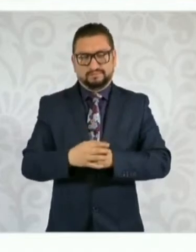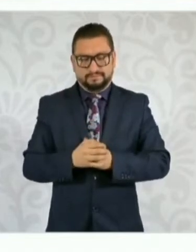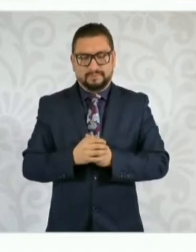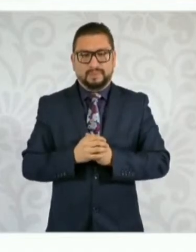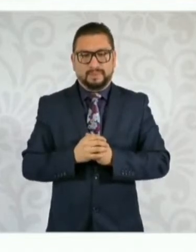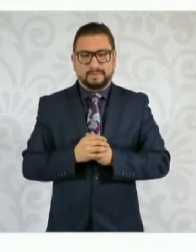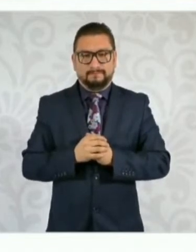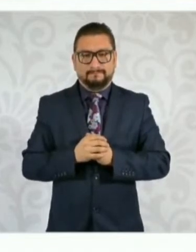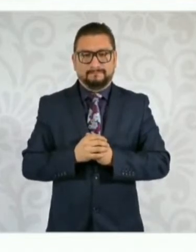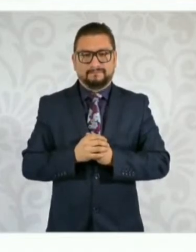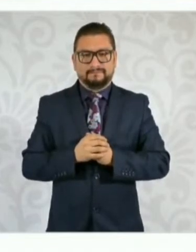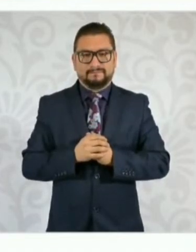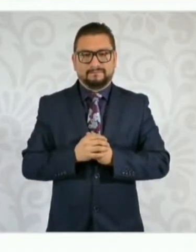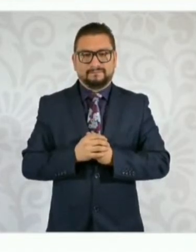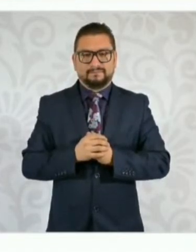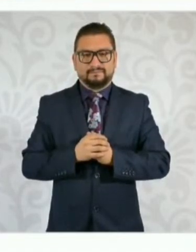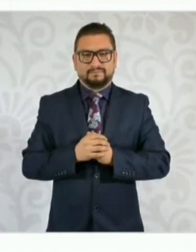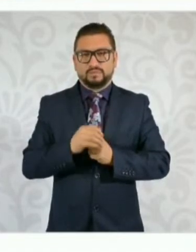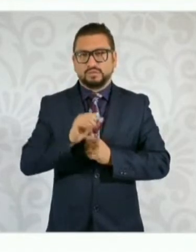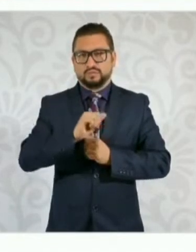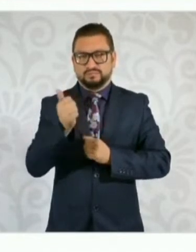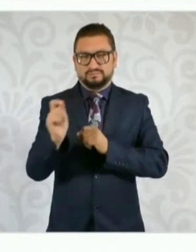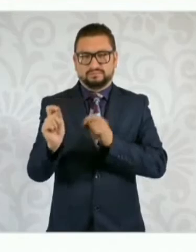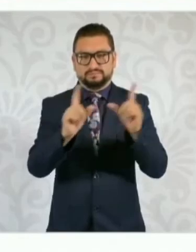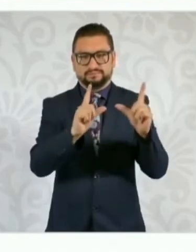pública. ¿La que sigue?